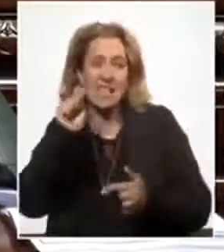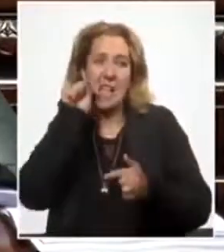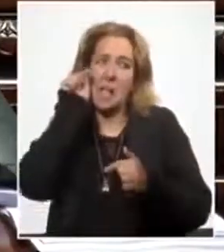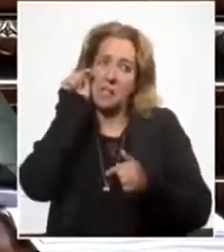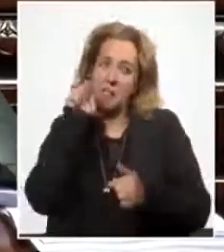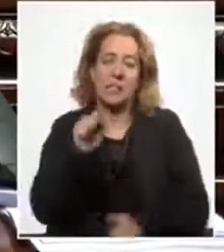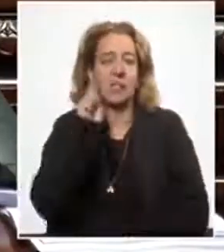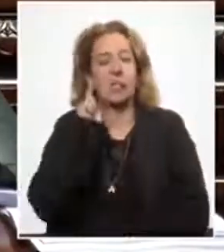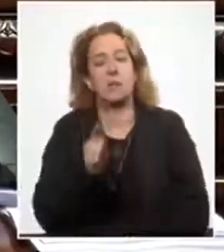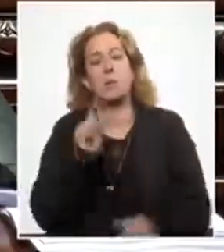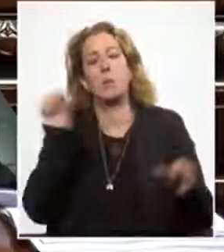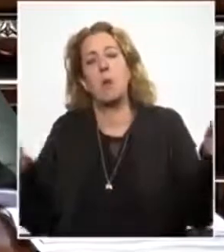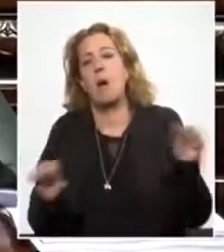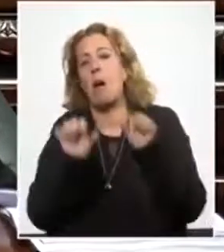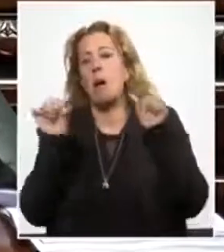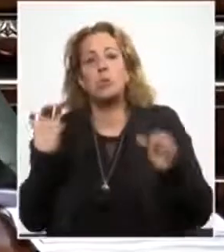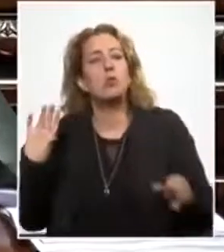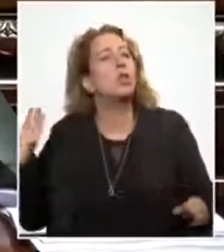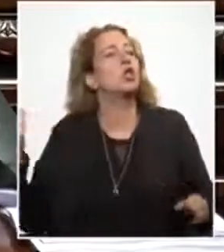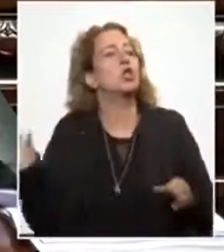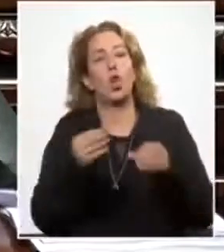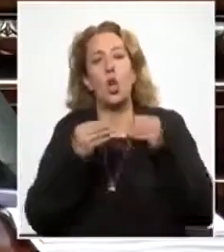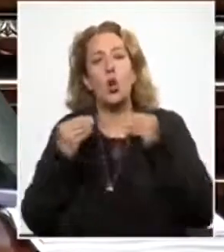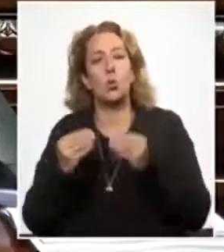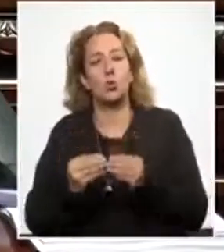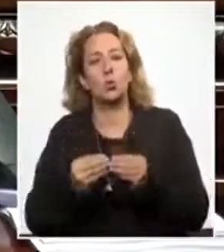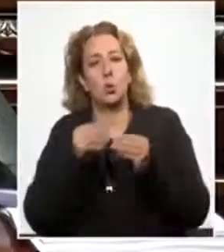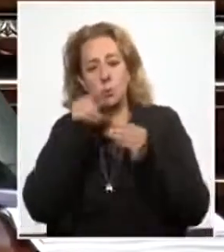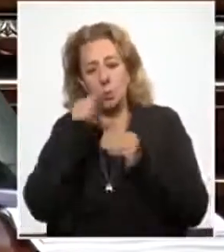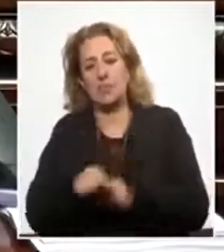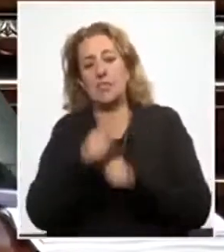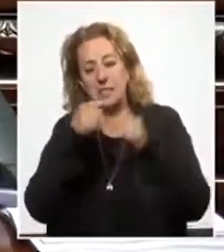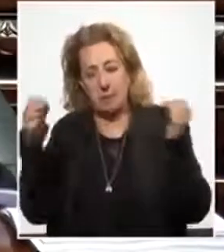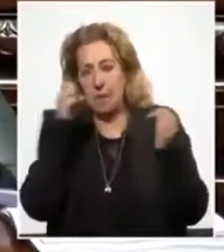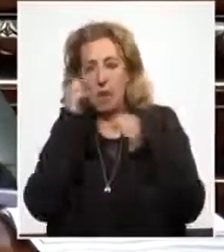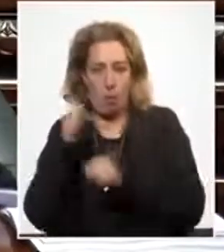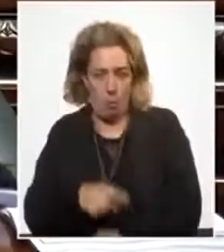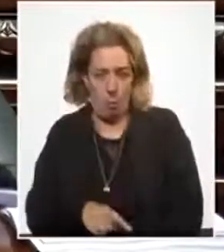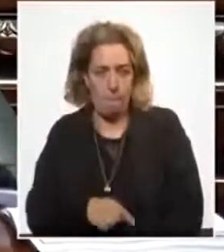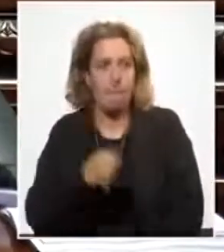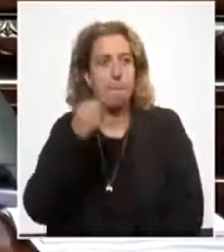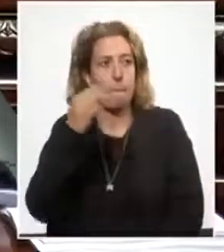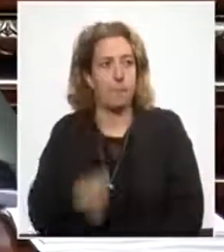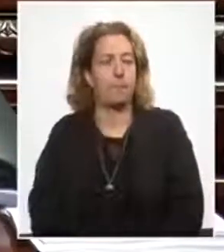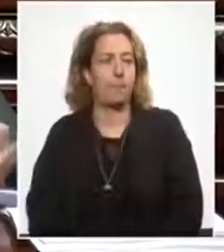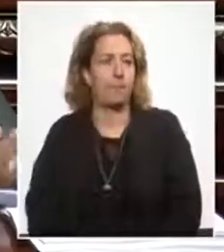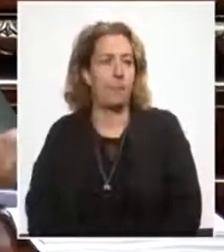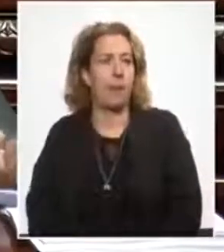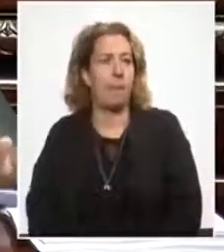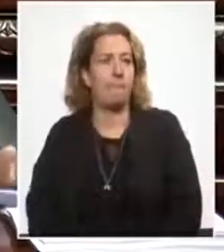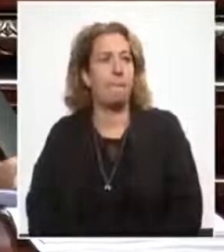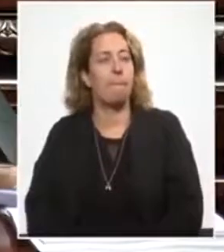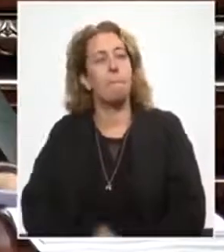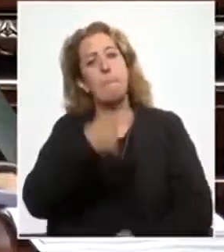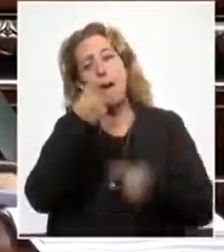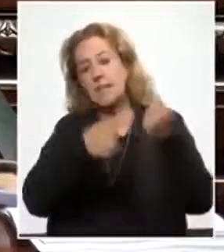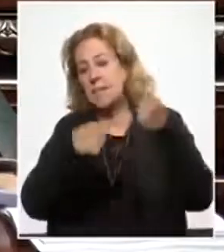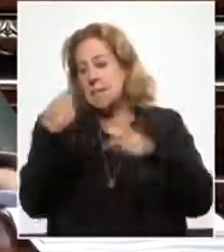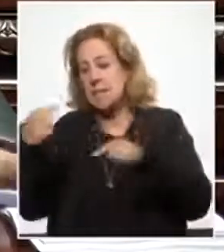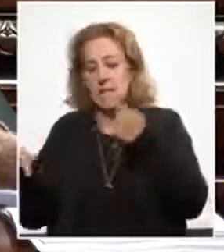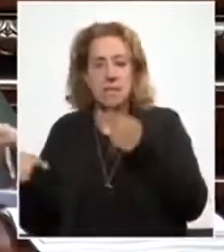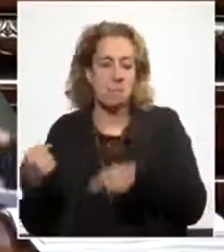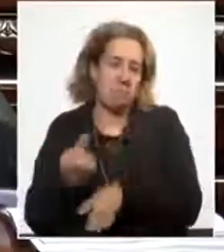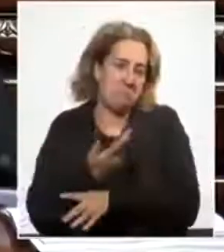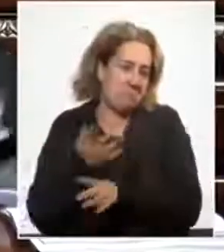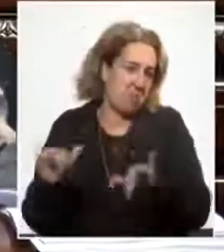tenemos que estar actuando todos juntos en favor de ese bien común. Entonces, los matices los hemos expresado,